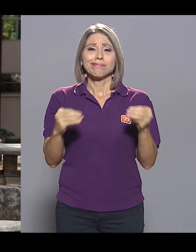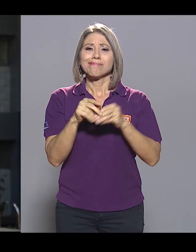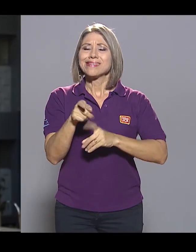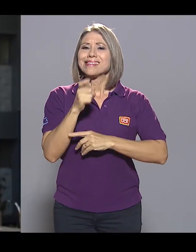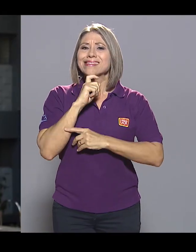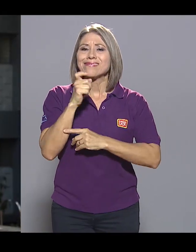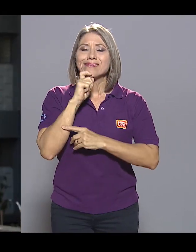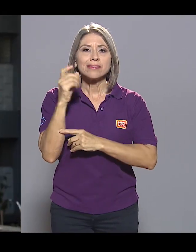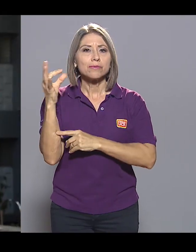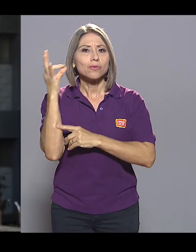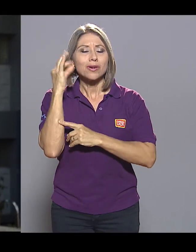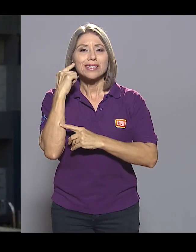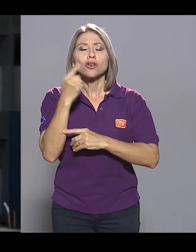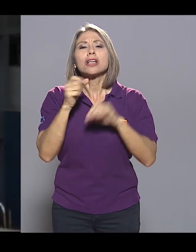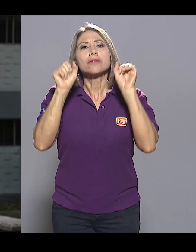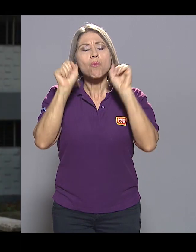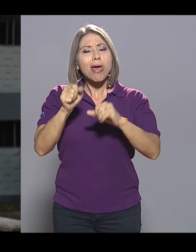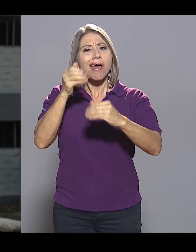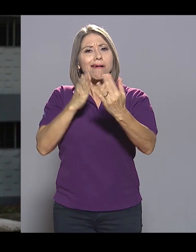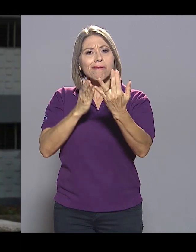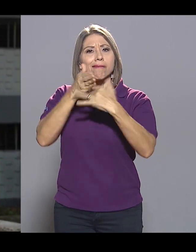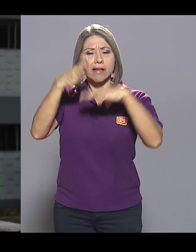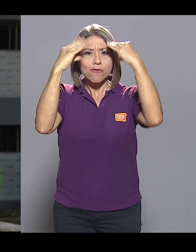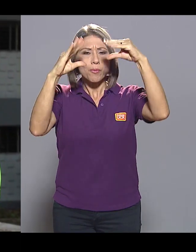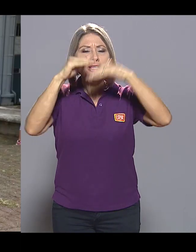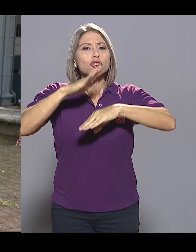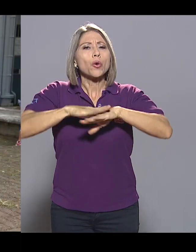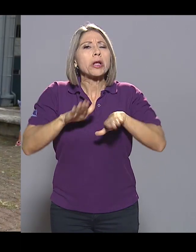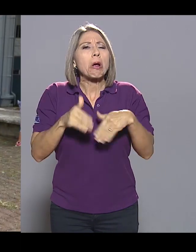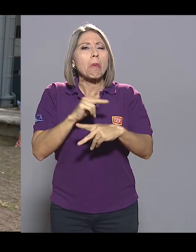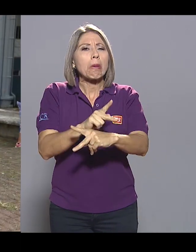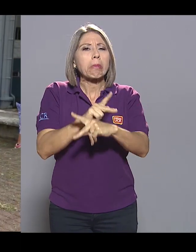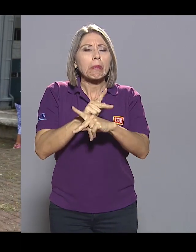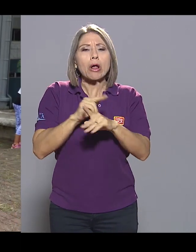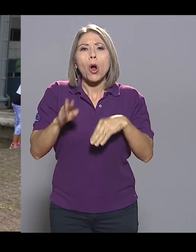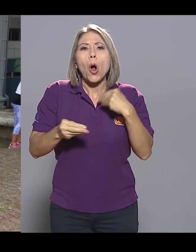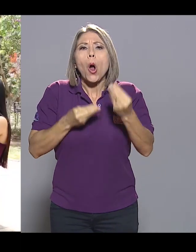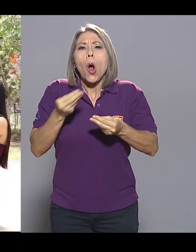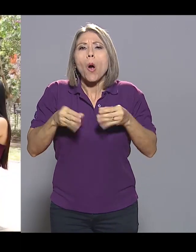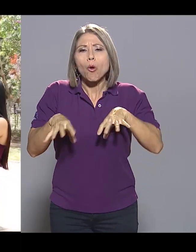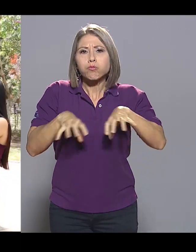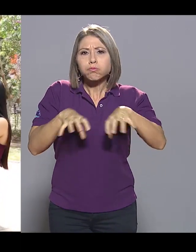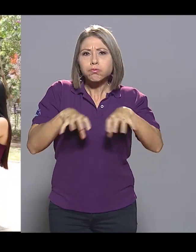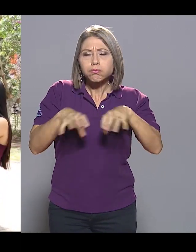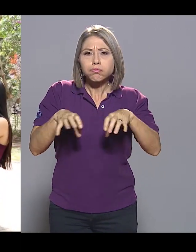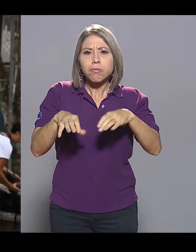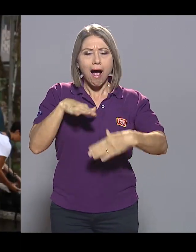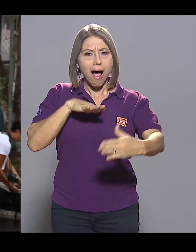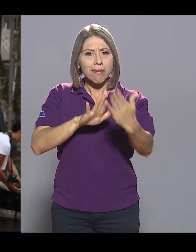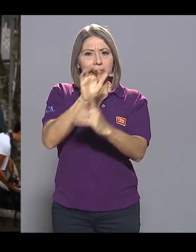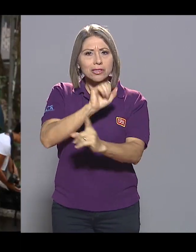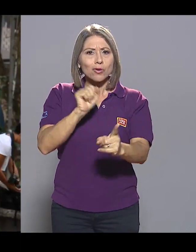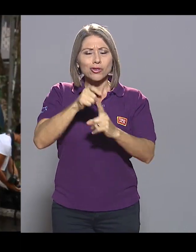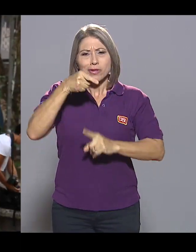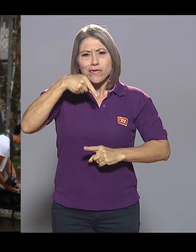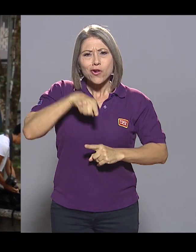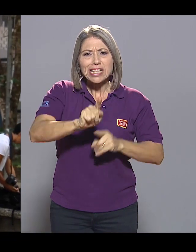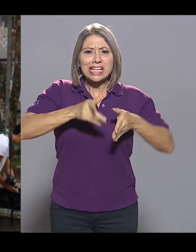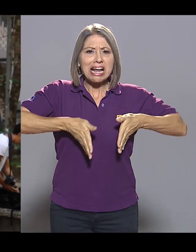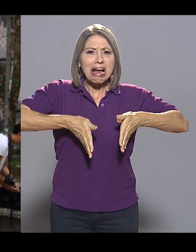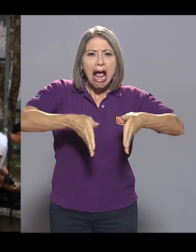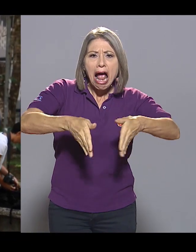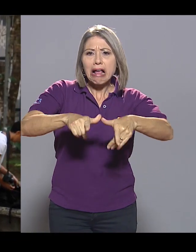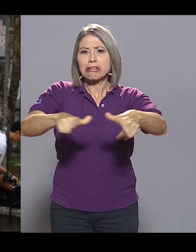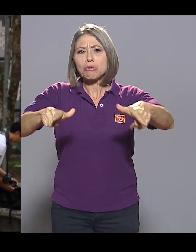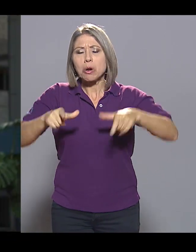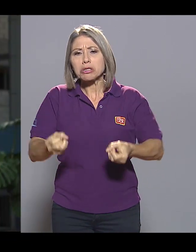para las mujeres sordas acceder a información sobre formas de prevenir y reaccionar ante situaciones de violencia en las calles, espacios públicos,